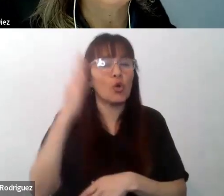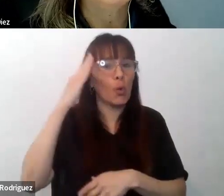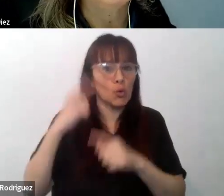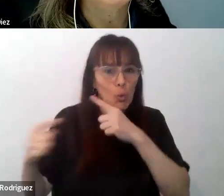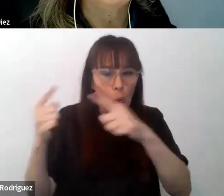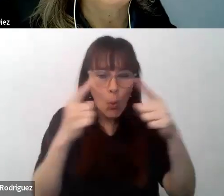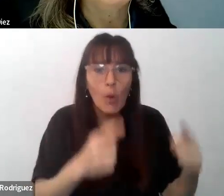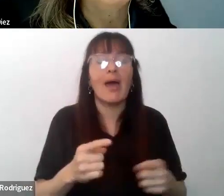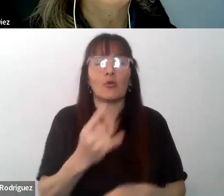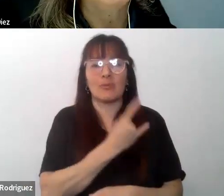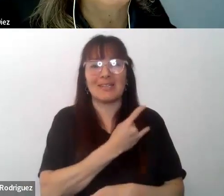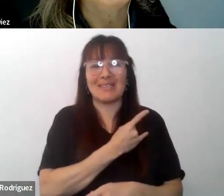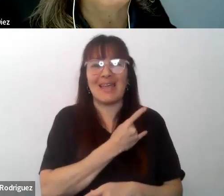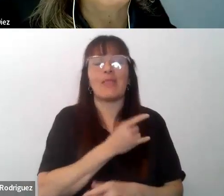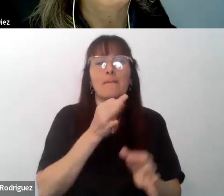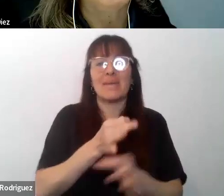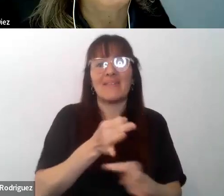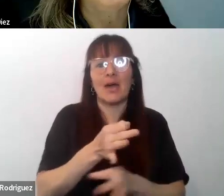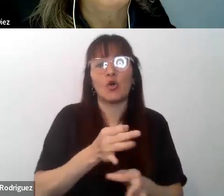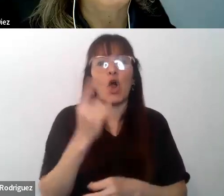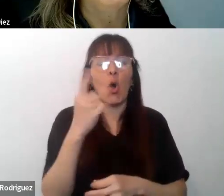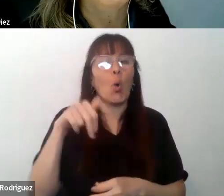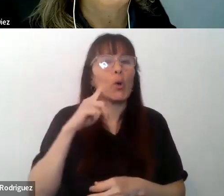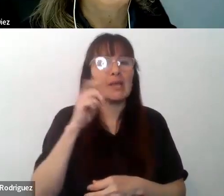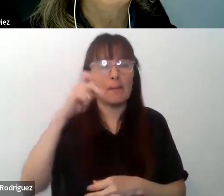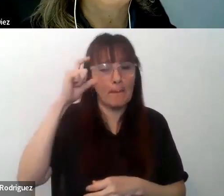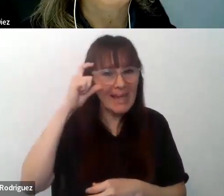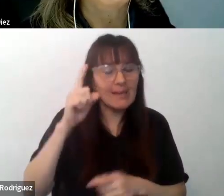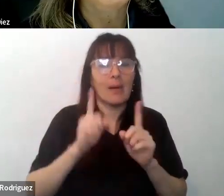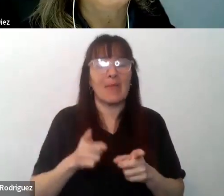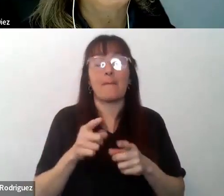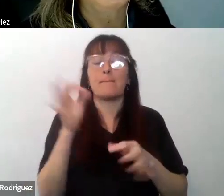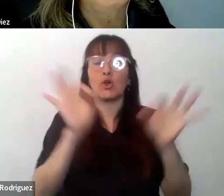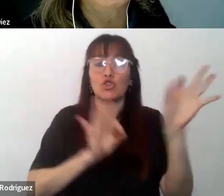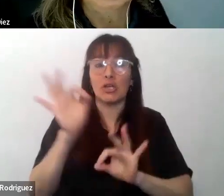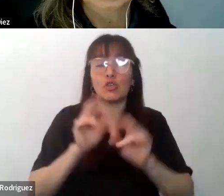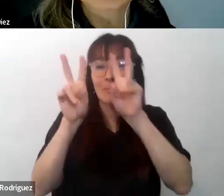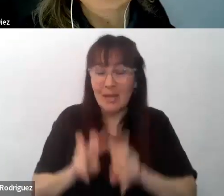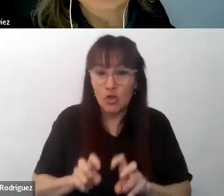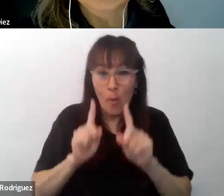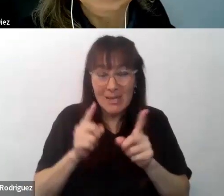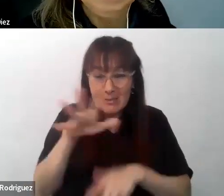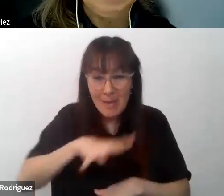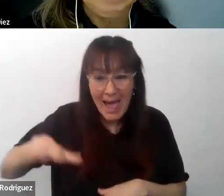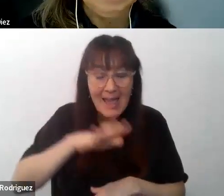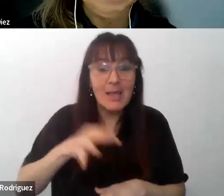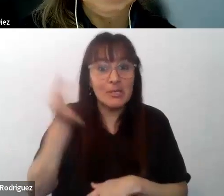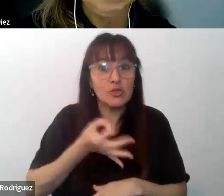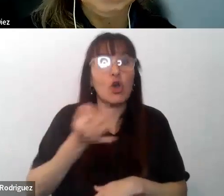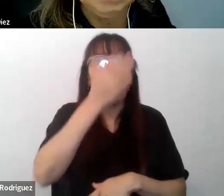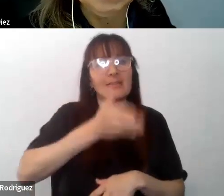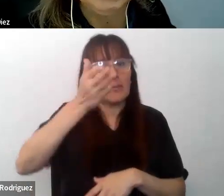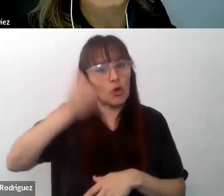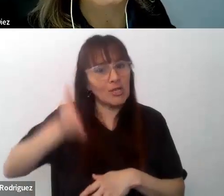Universidad Pedagógica Nacional, UNIPE. Dirige proyectos de investigación dentro de su área de especialización en antropología y